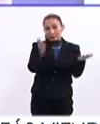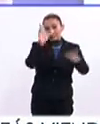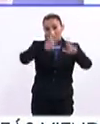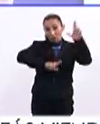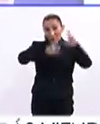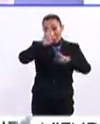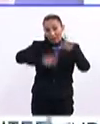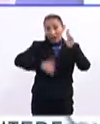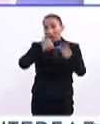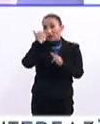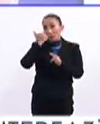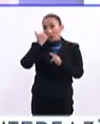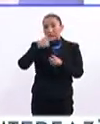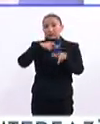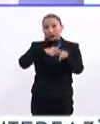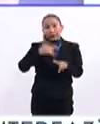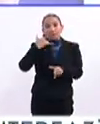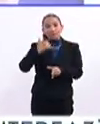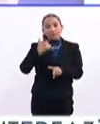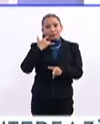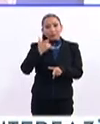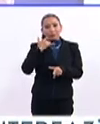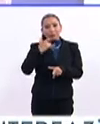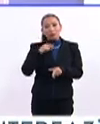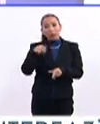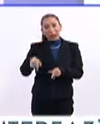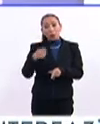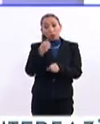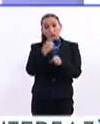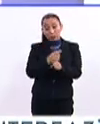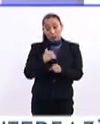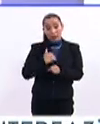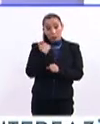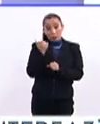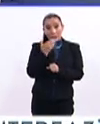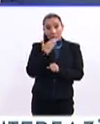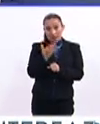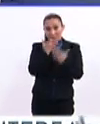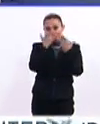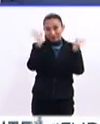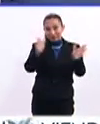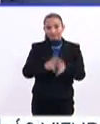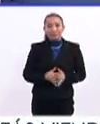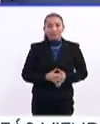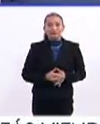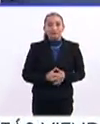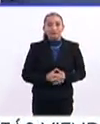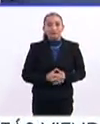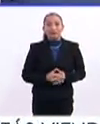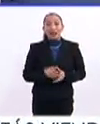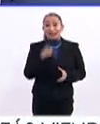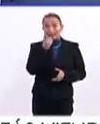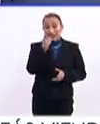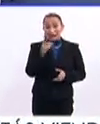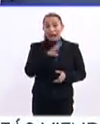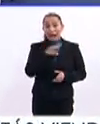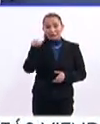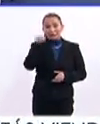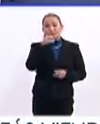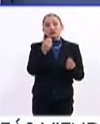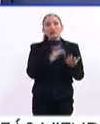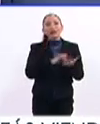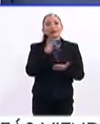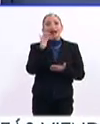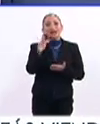normalistas, a los estudiantes que sigan esforzándose porque estas oportunidades son muy buenas y abren el panorama. Y hay que aprovecharlas. Como bien dices, existen, pues,